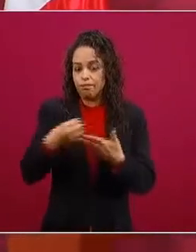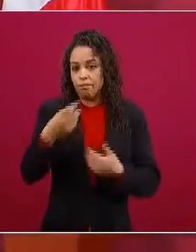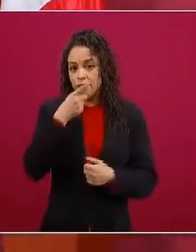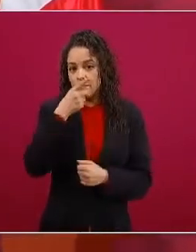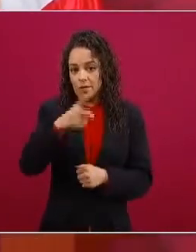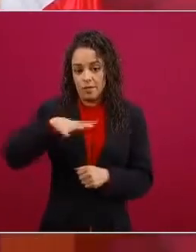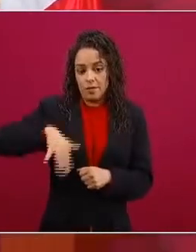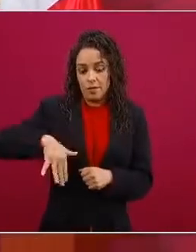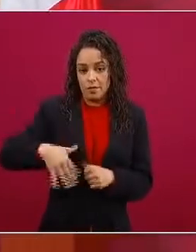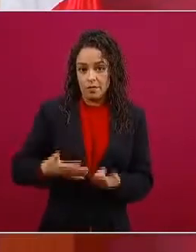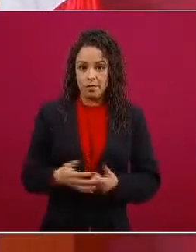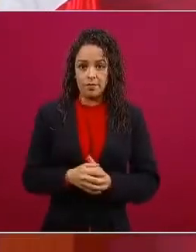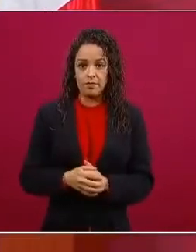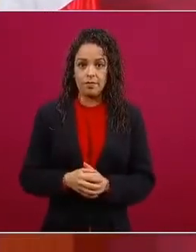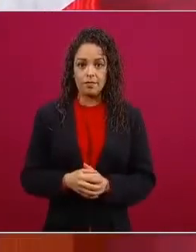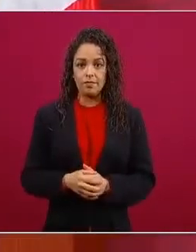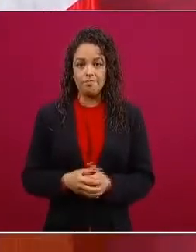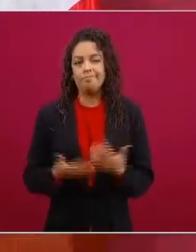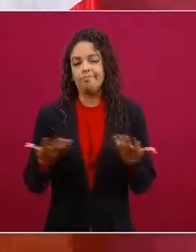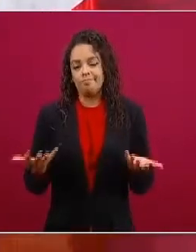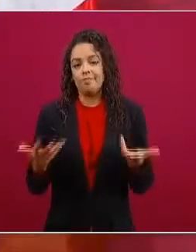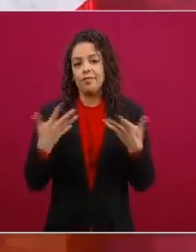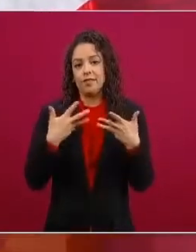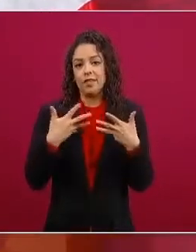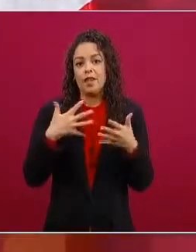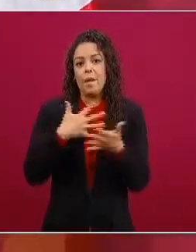pues hay más contagio